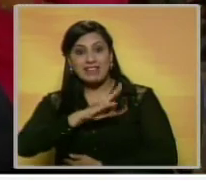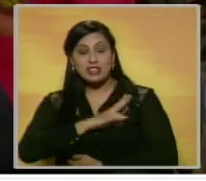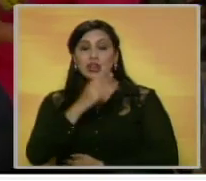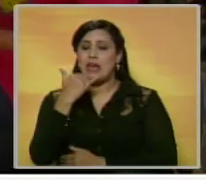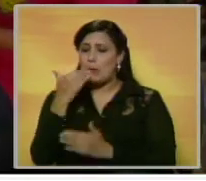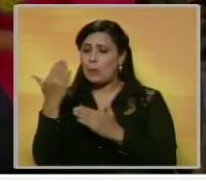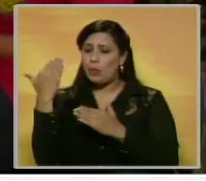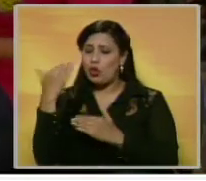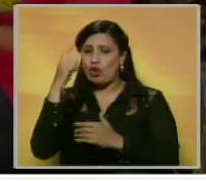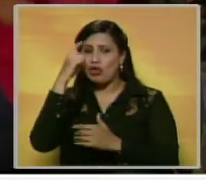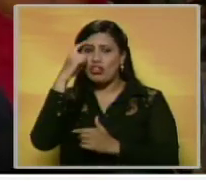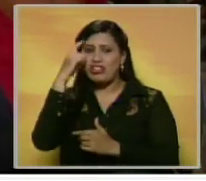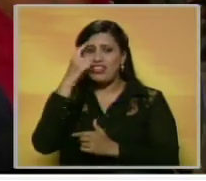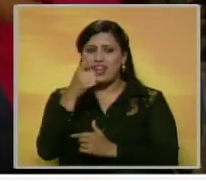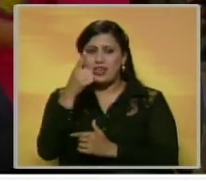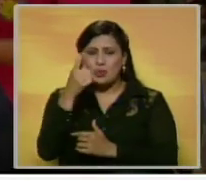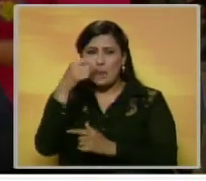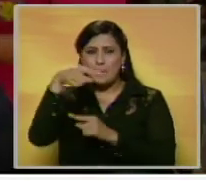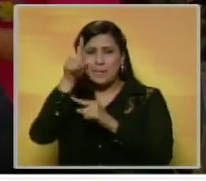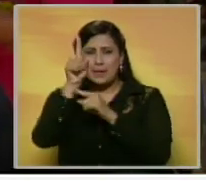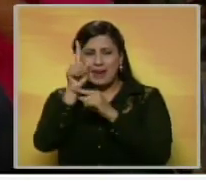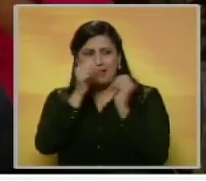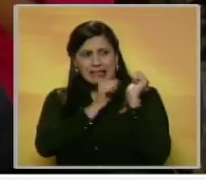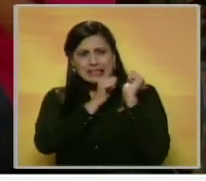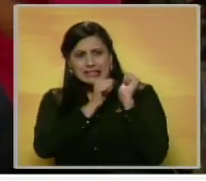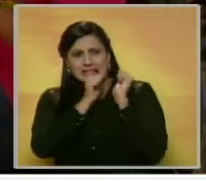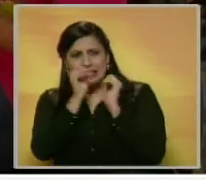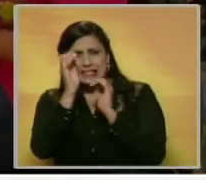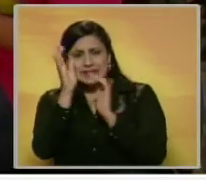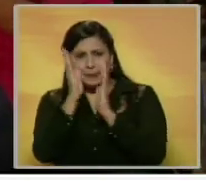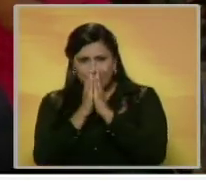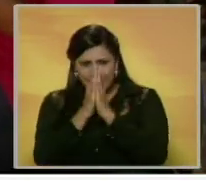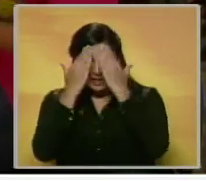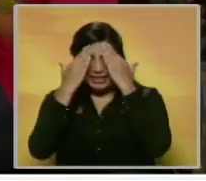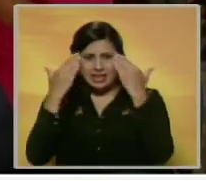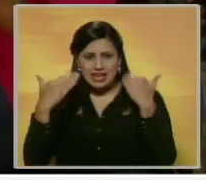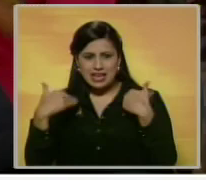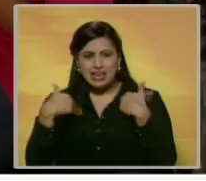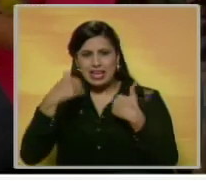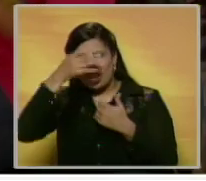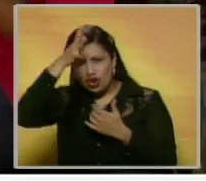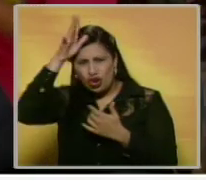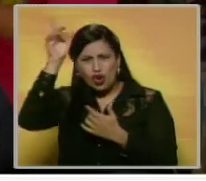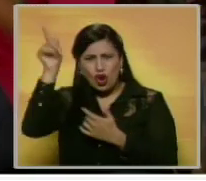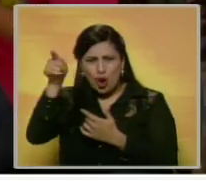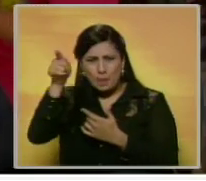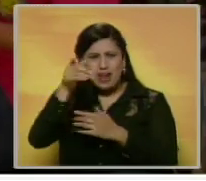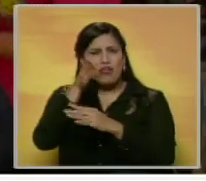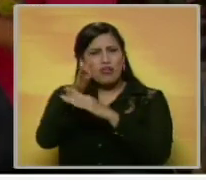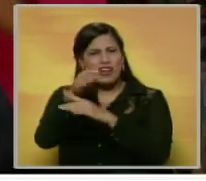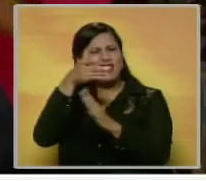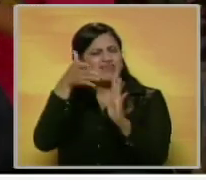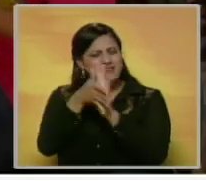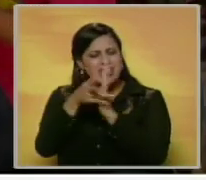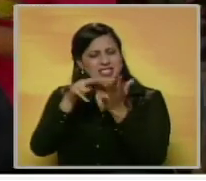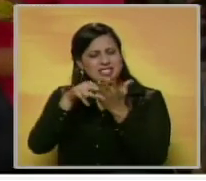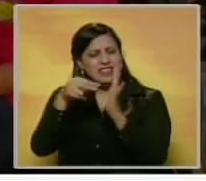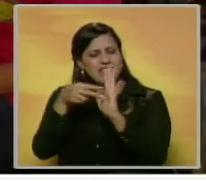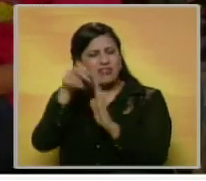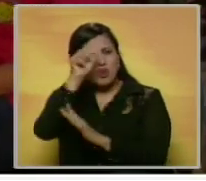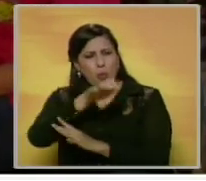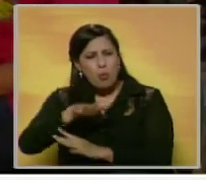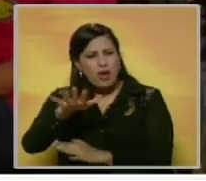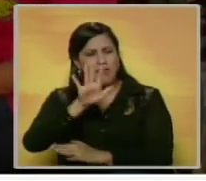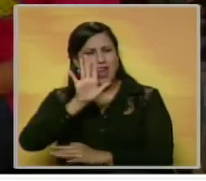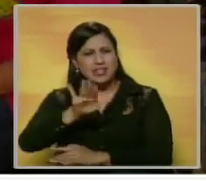Hace pocos días bajó por primera vez la Virgen de Chiquinquirá en el Vaticano. ¿Qué puede significar este acto para este pueblo tan mariano